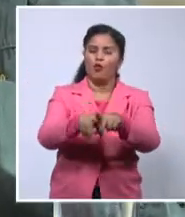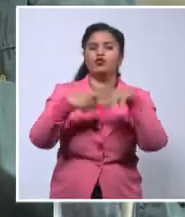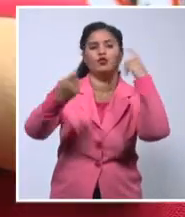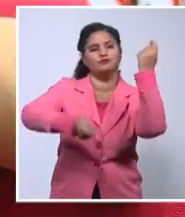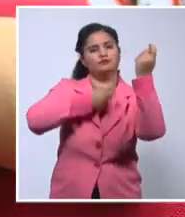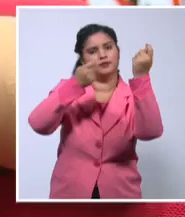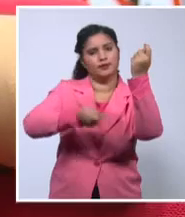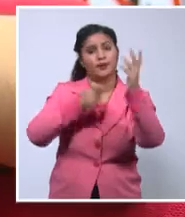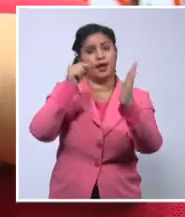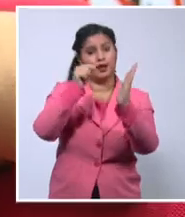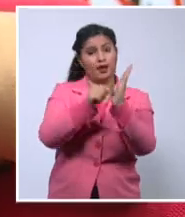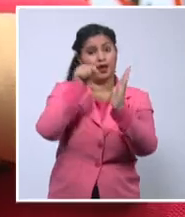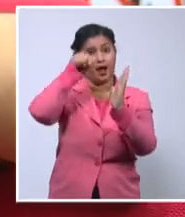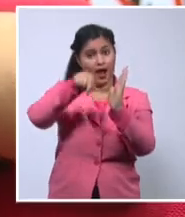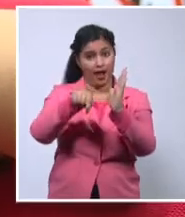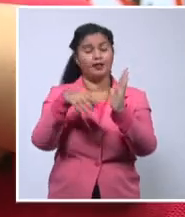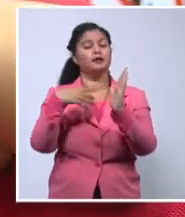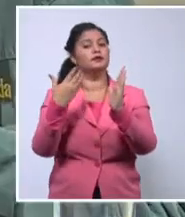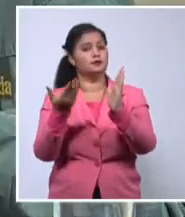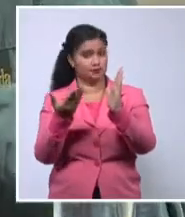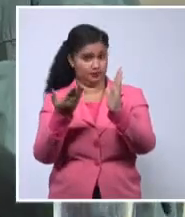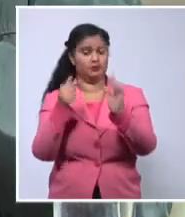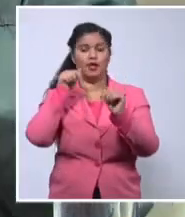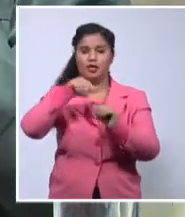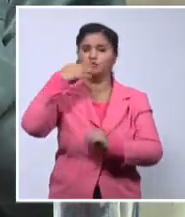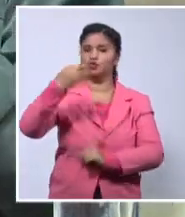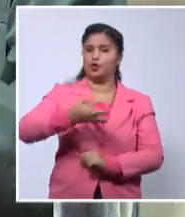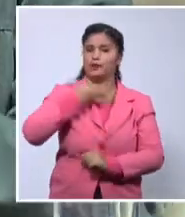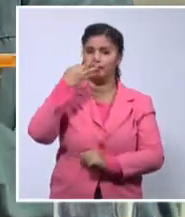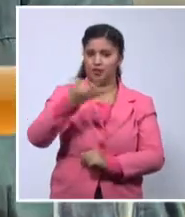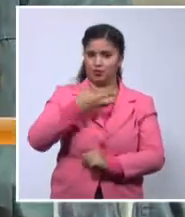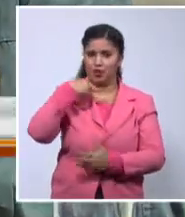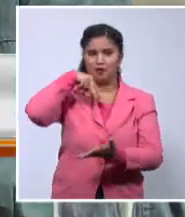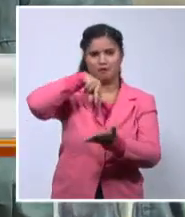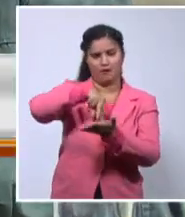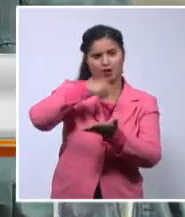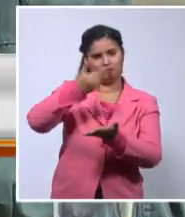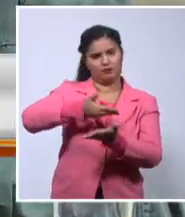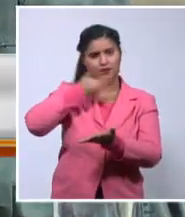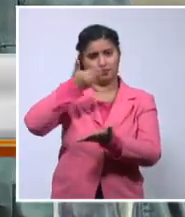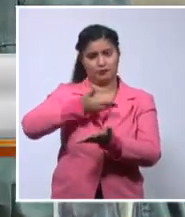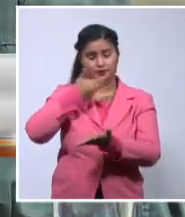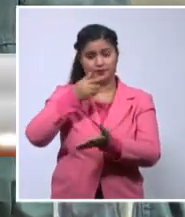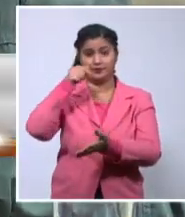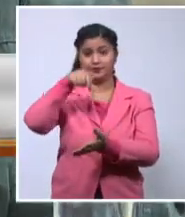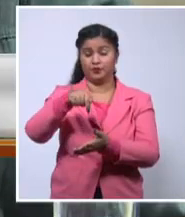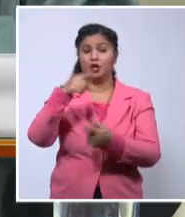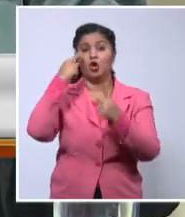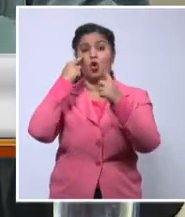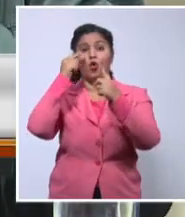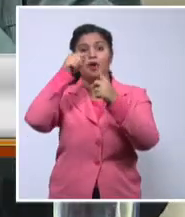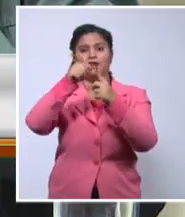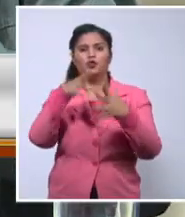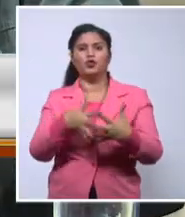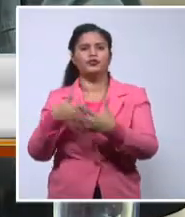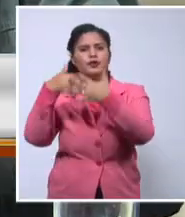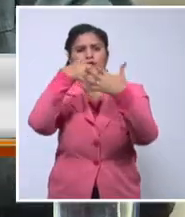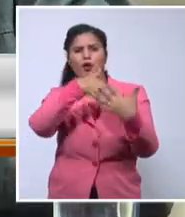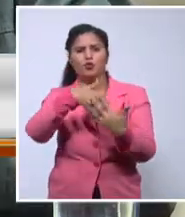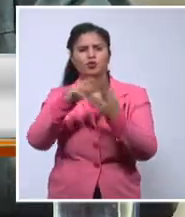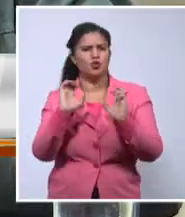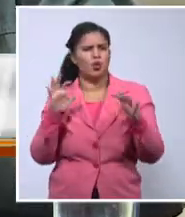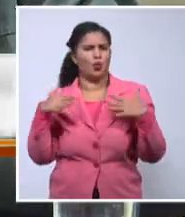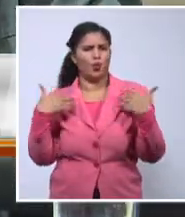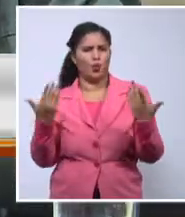en común entre instituciones y artistas. El plan es sacar gente a la calle, primero apretar